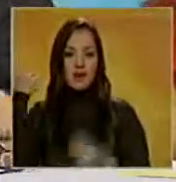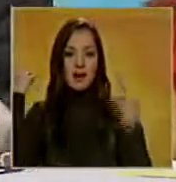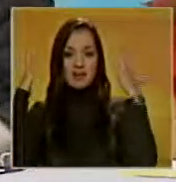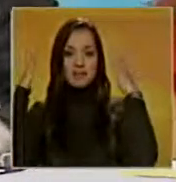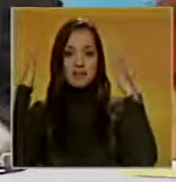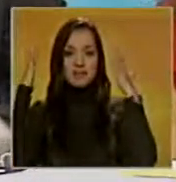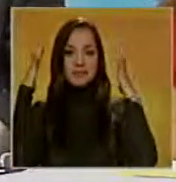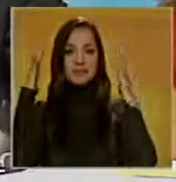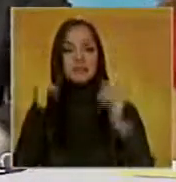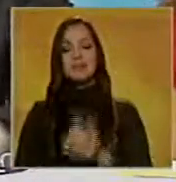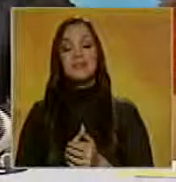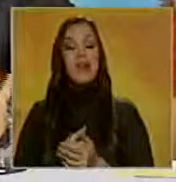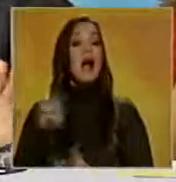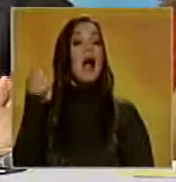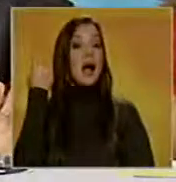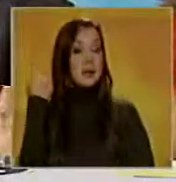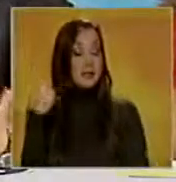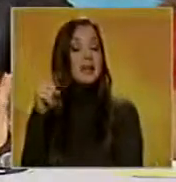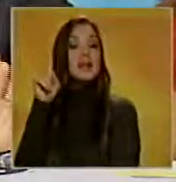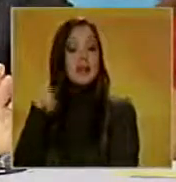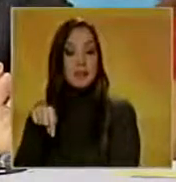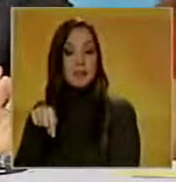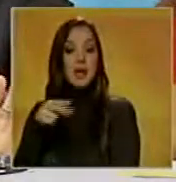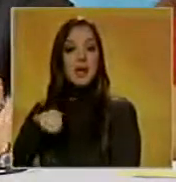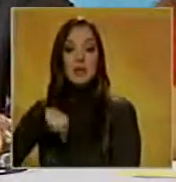Y a partir del día de ayer estamos desplegados en todo el país.